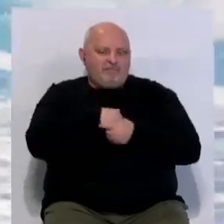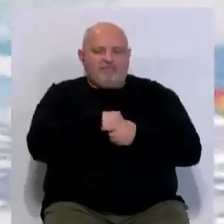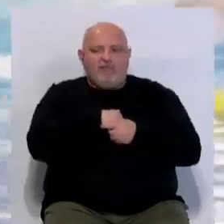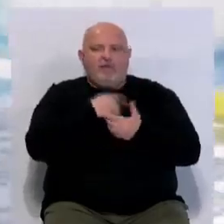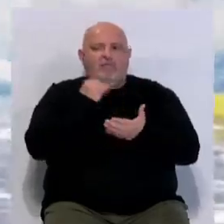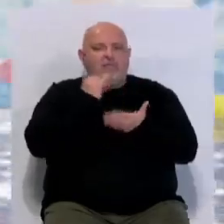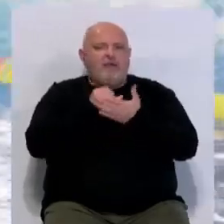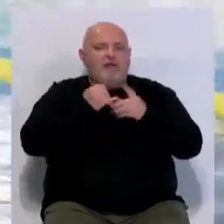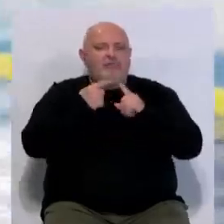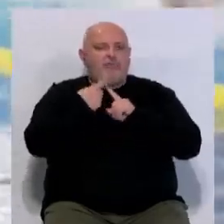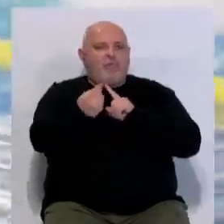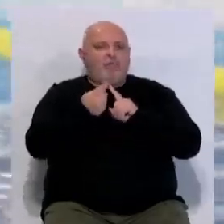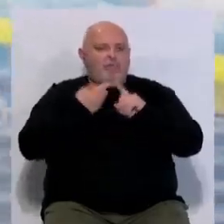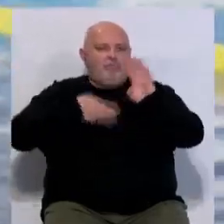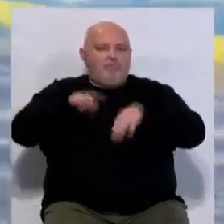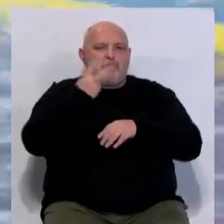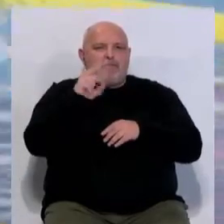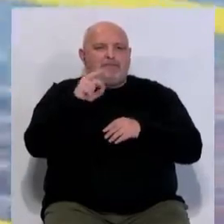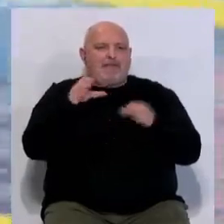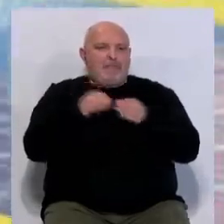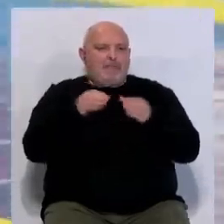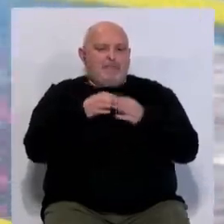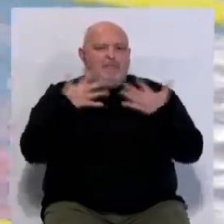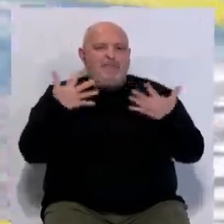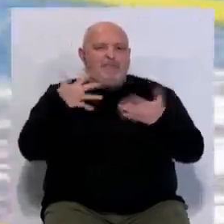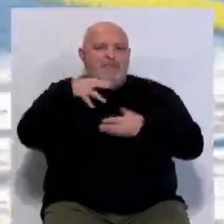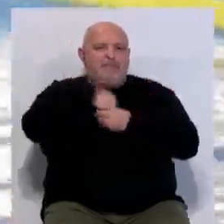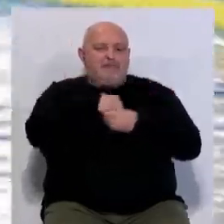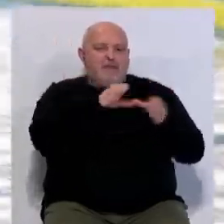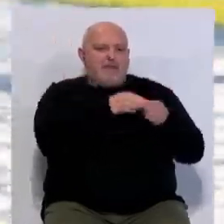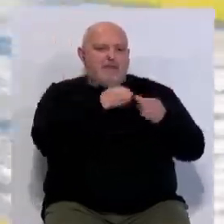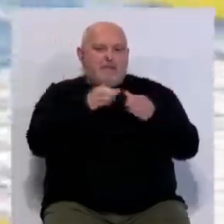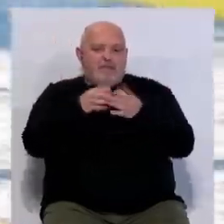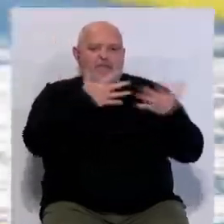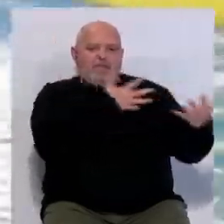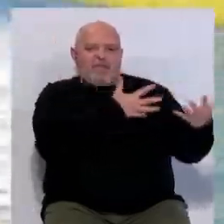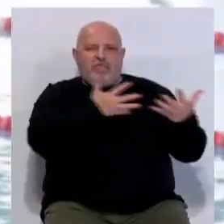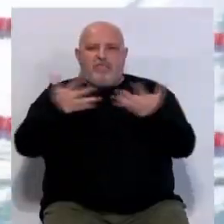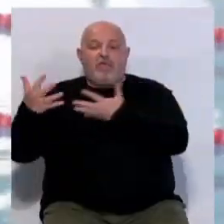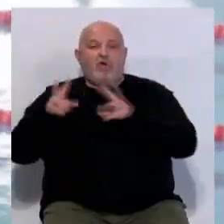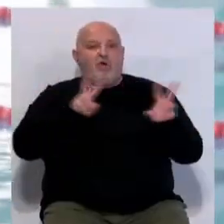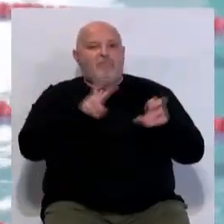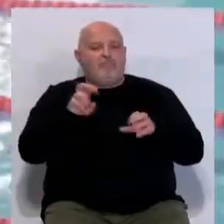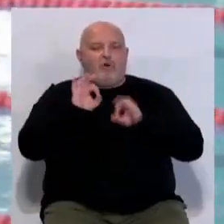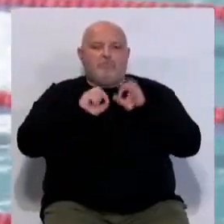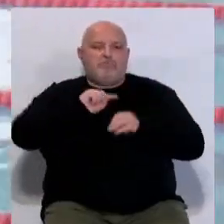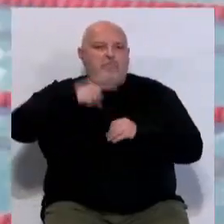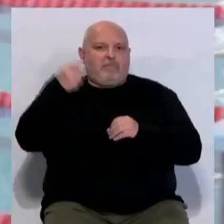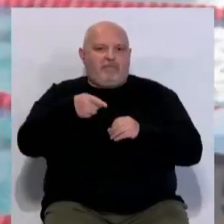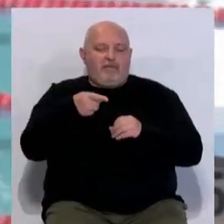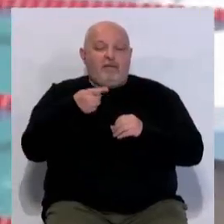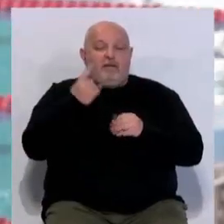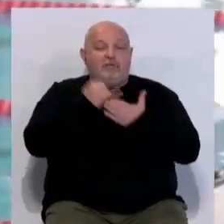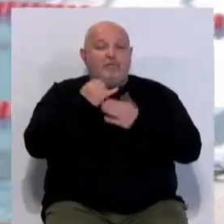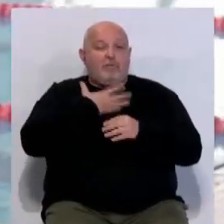Una prueba de relevos que pretende llegar hasta los 20 equipos con 10 componentes en cada uno. Lo que consideran novedosa desde la organización. Desde el